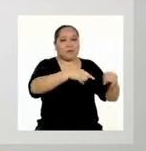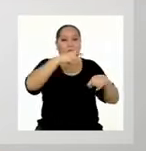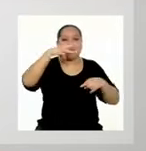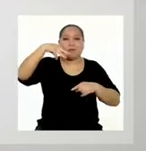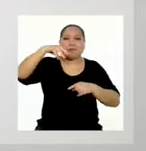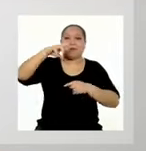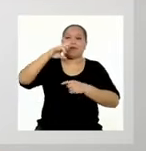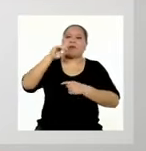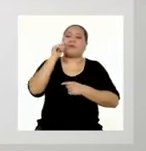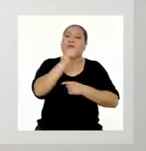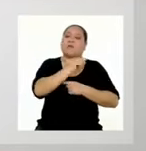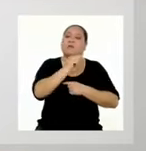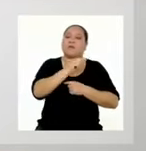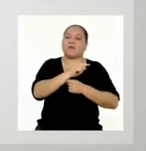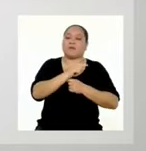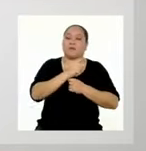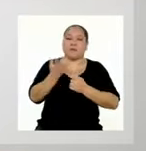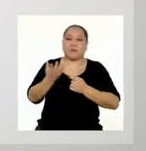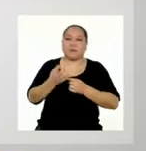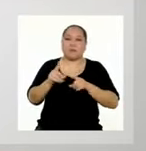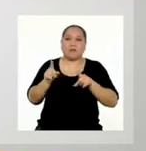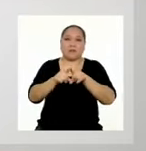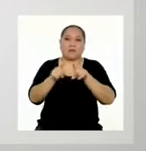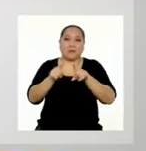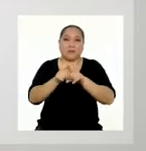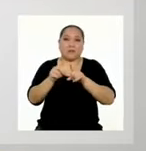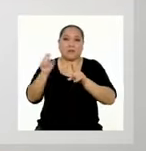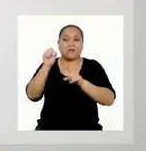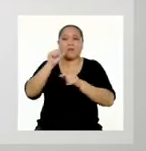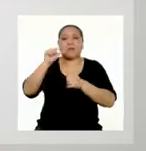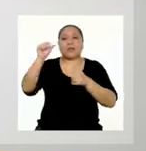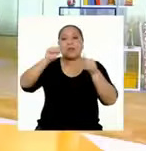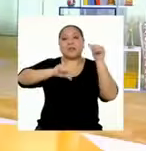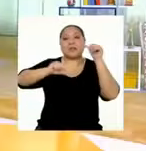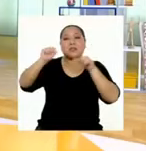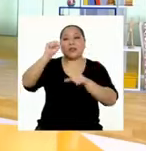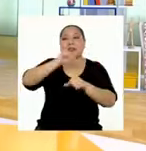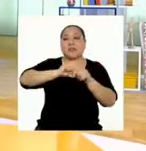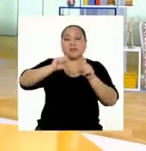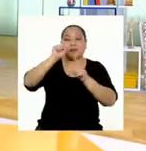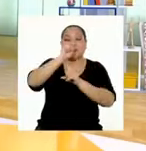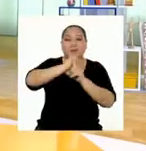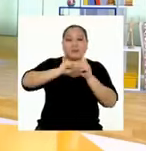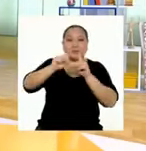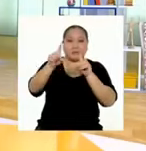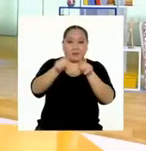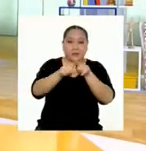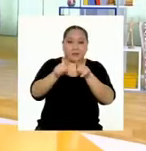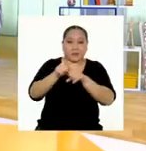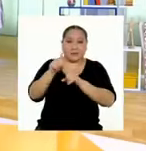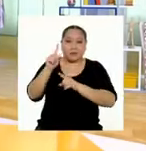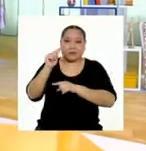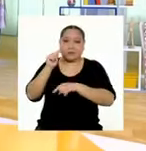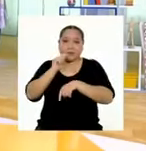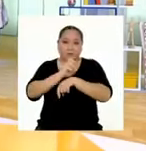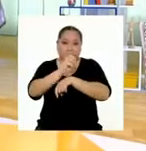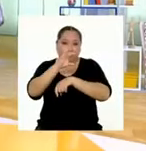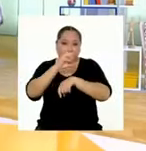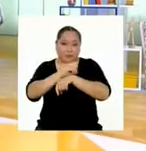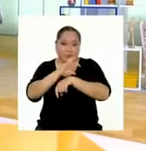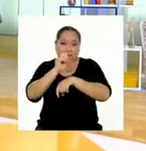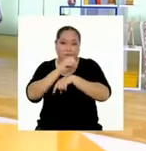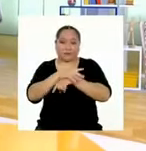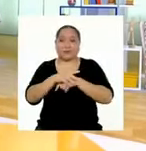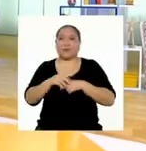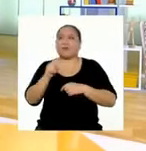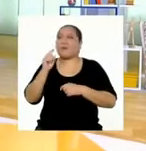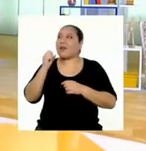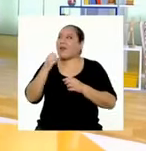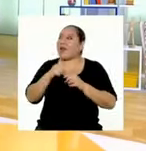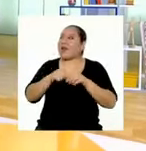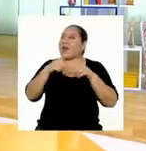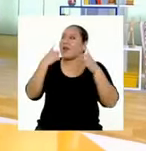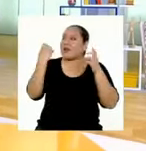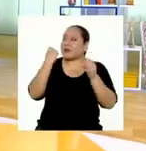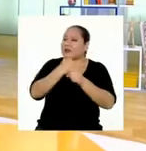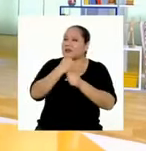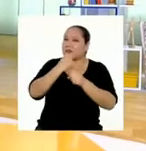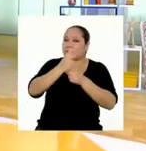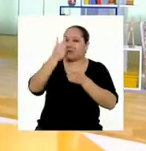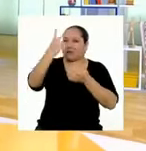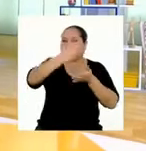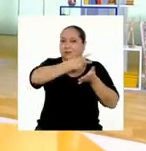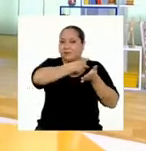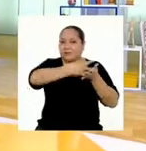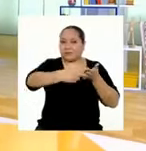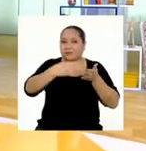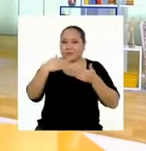trabajado aquí en los programas de ciencias sociales y tutoría. ¡Claro! El gran trabajo de estas dos semanas de Aprendo en